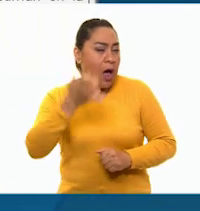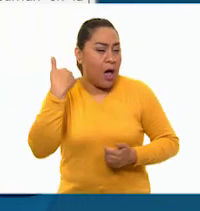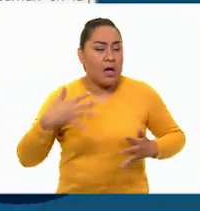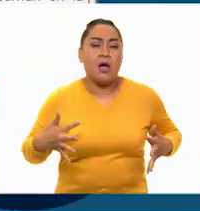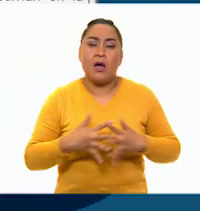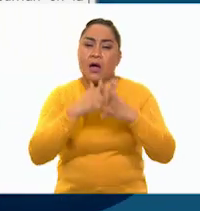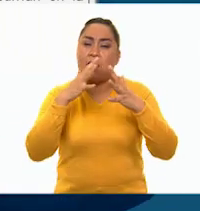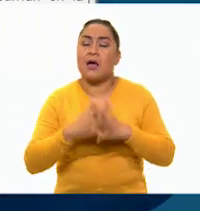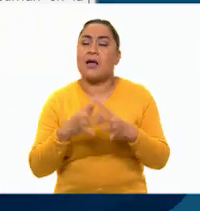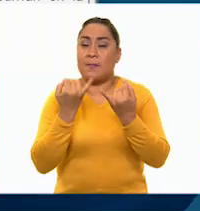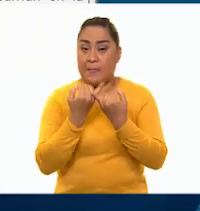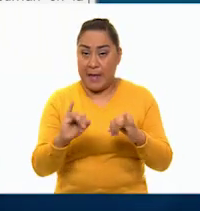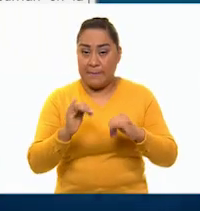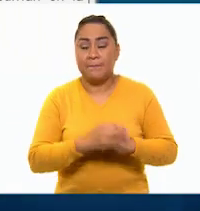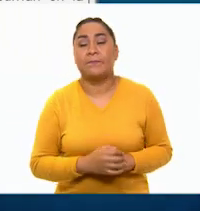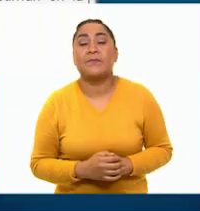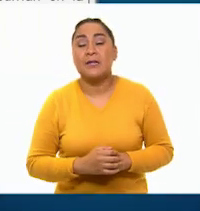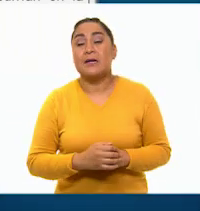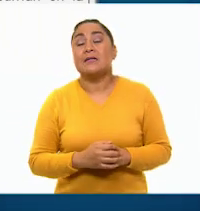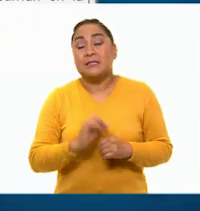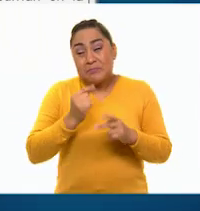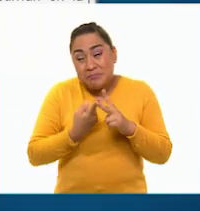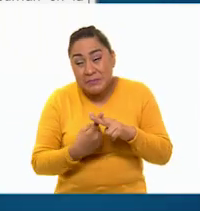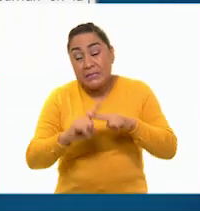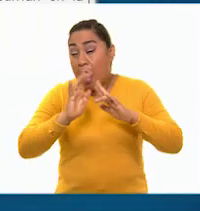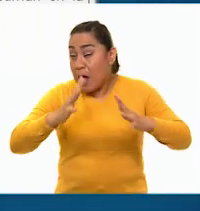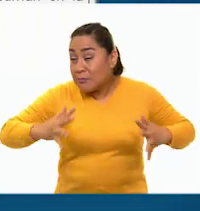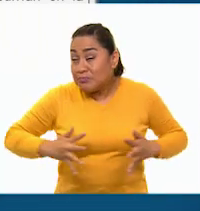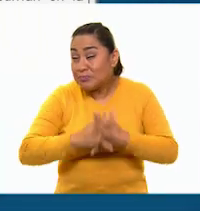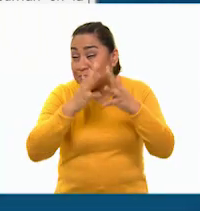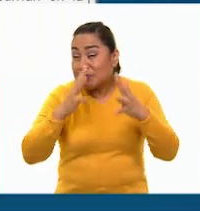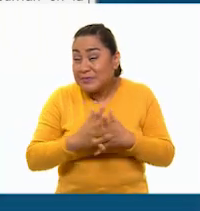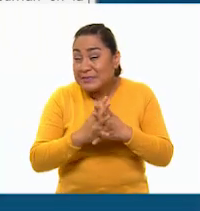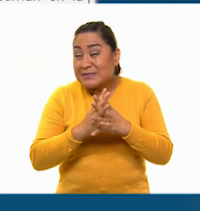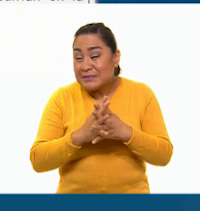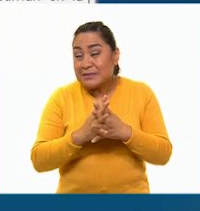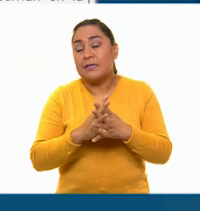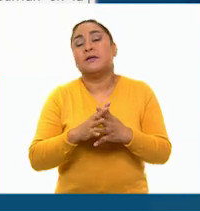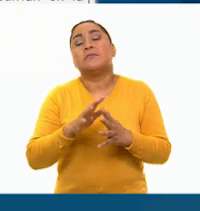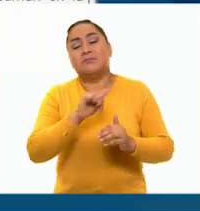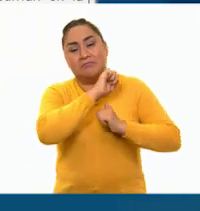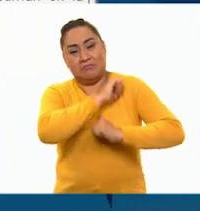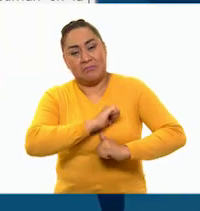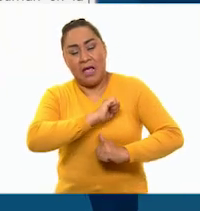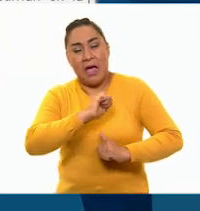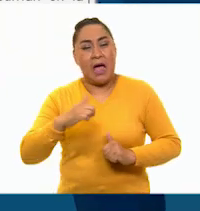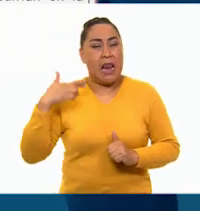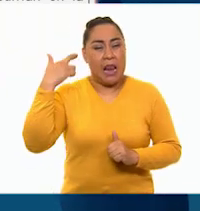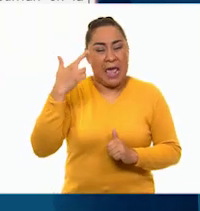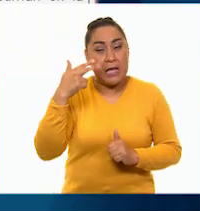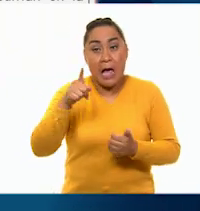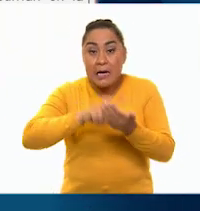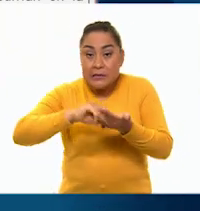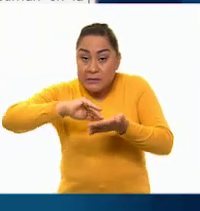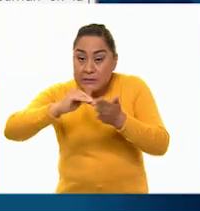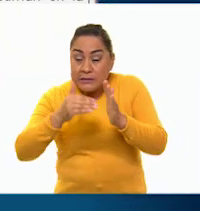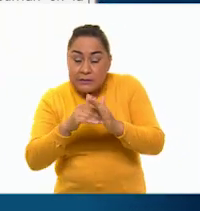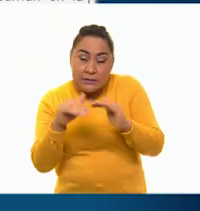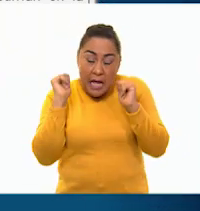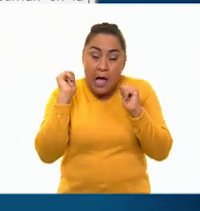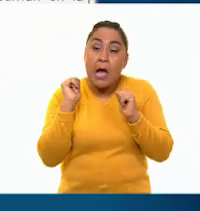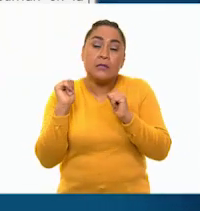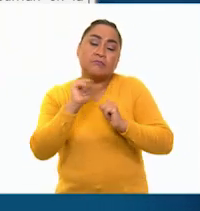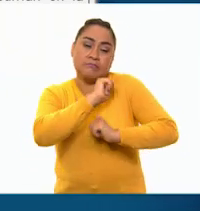de independencia. En los primeros años del estallido armado, desde la capital del Virreinato y a escondidas de su familia, se dedicó a